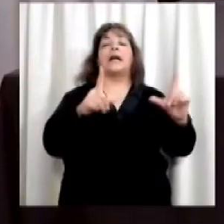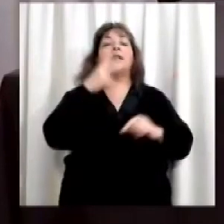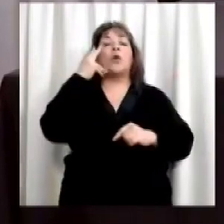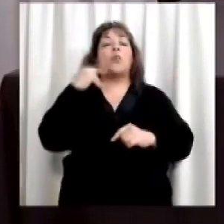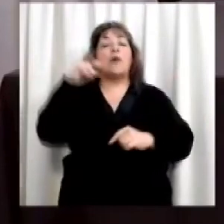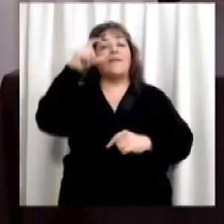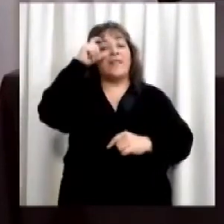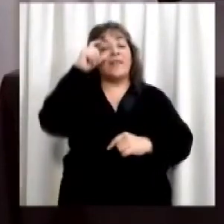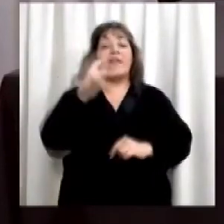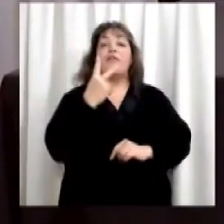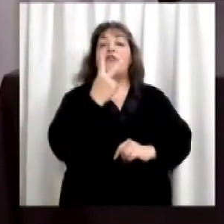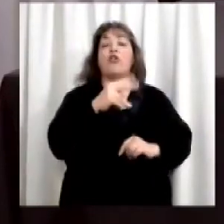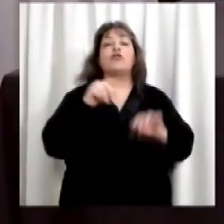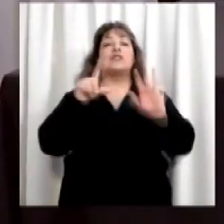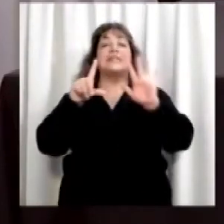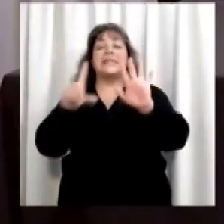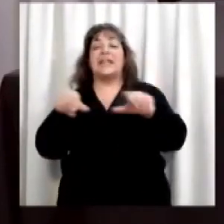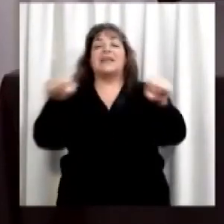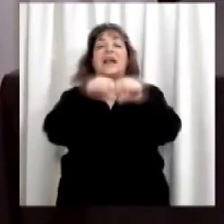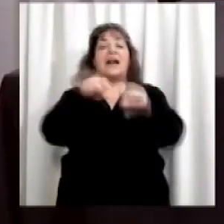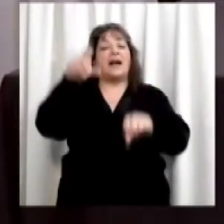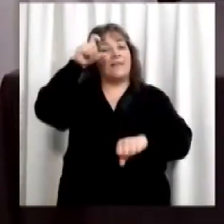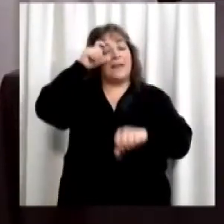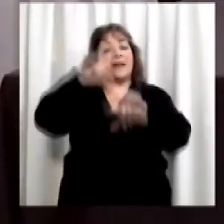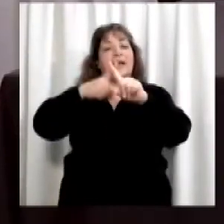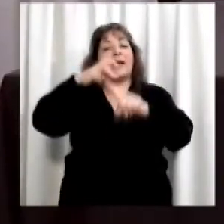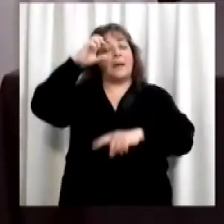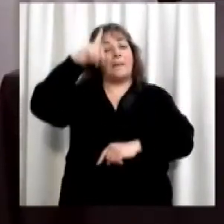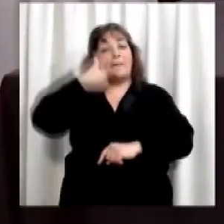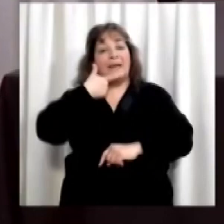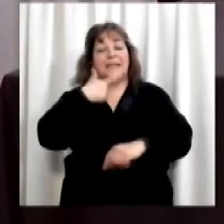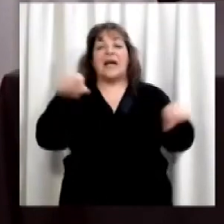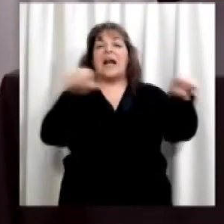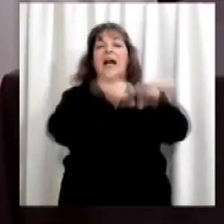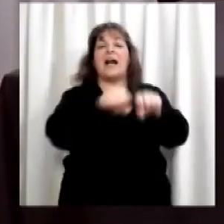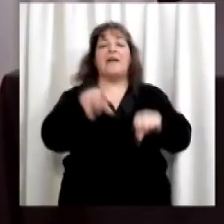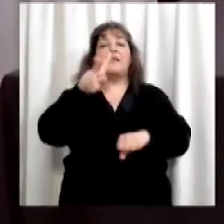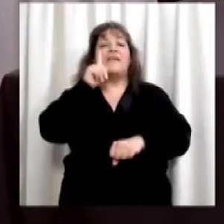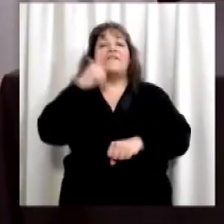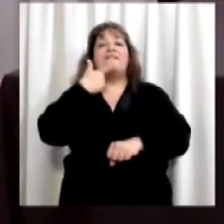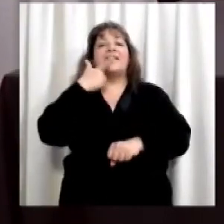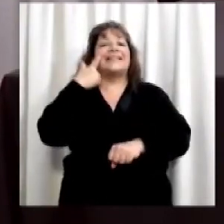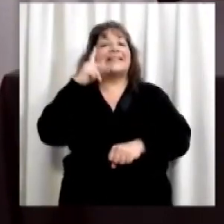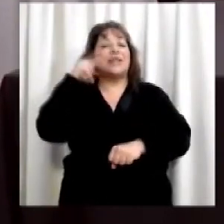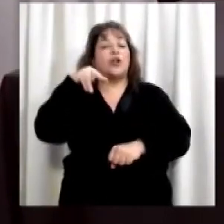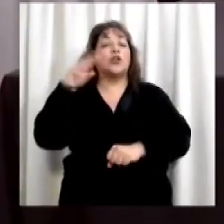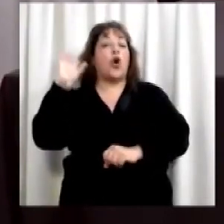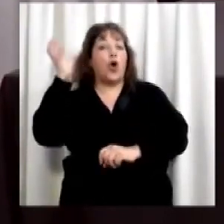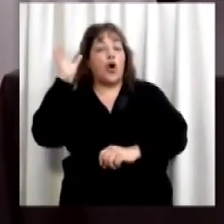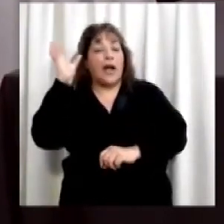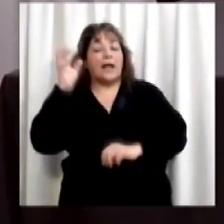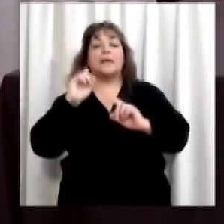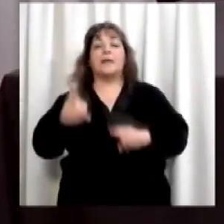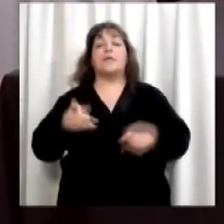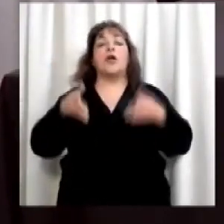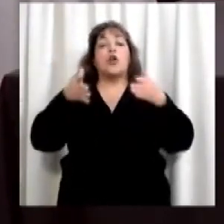2, Canal 7, Cable Express, Aztec TV, Cablevisión de Salta, Orán y Rosario a la Frontera. Lo van a poder ver